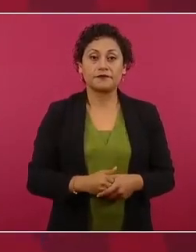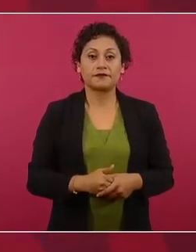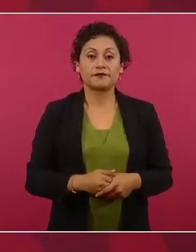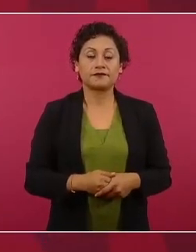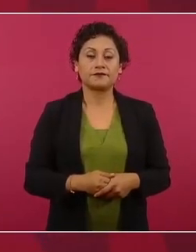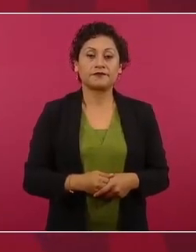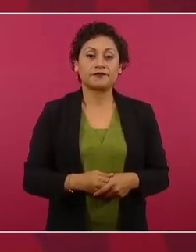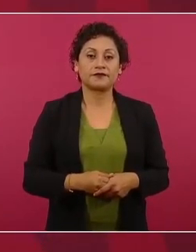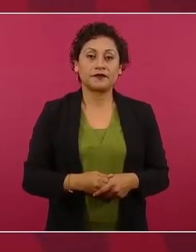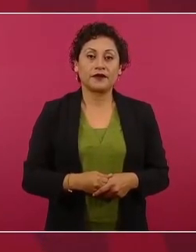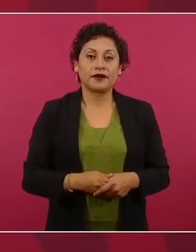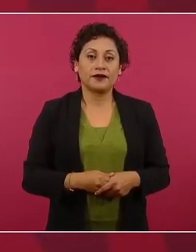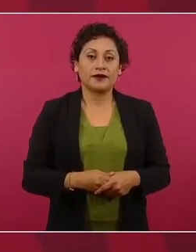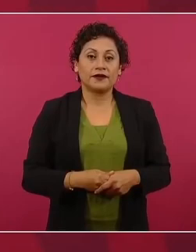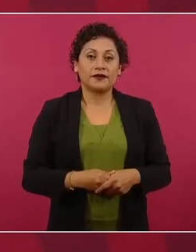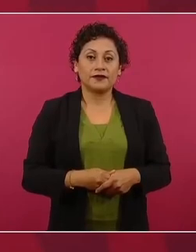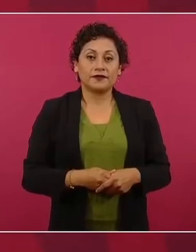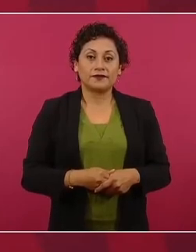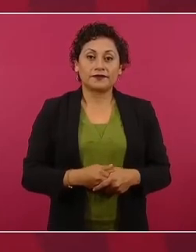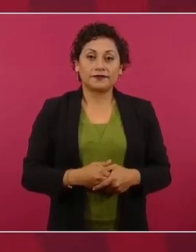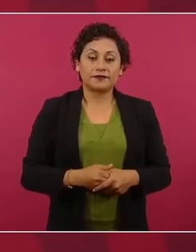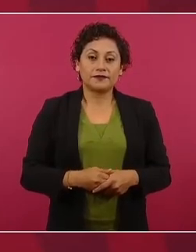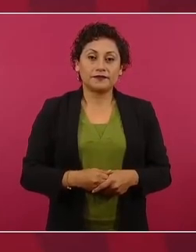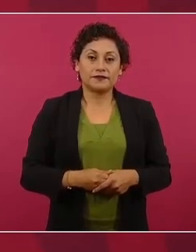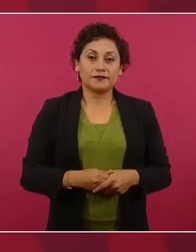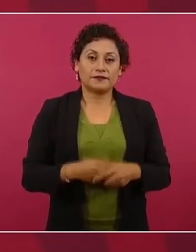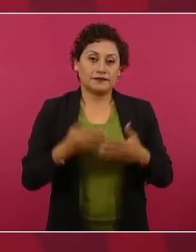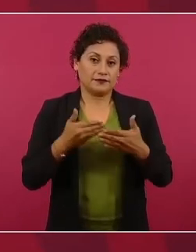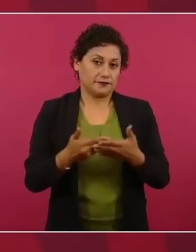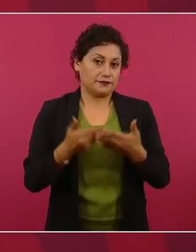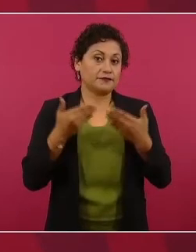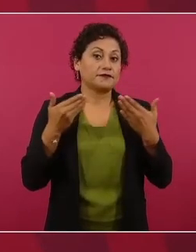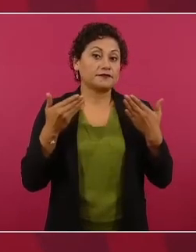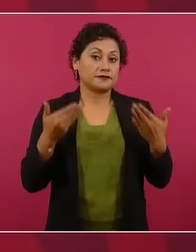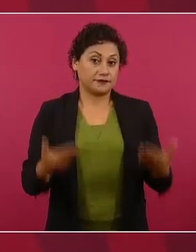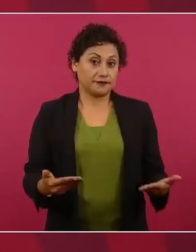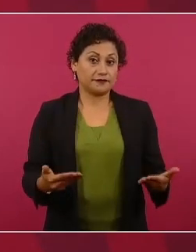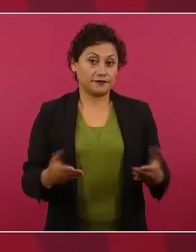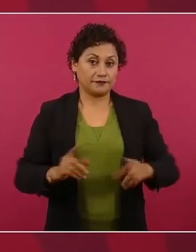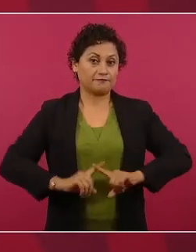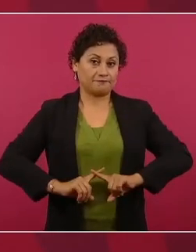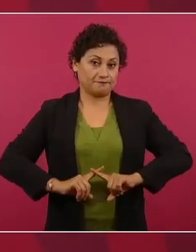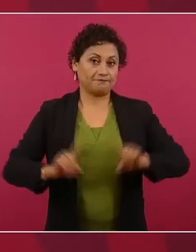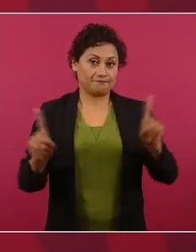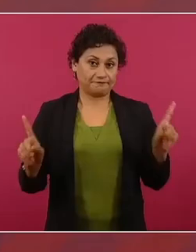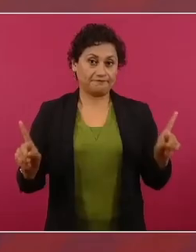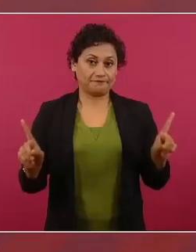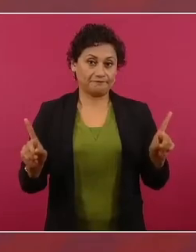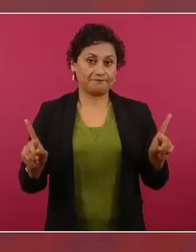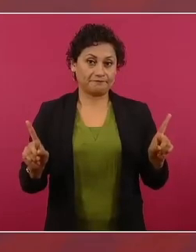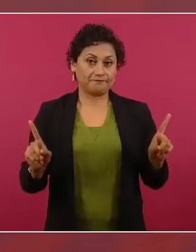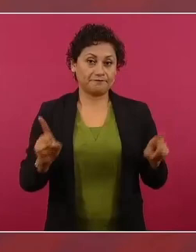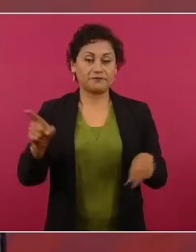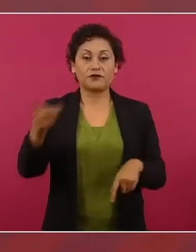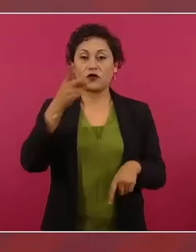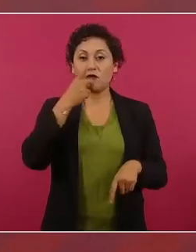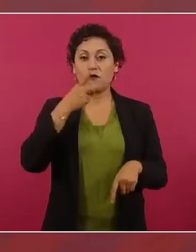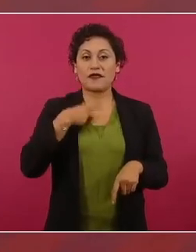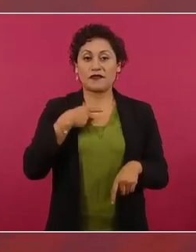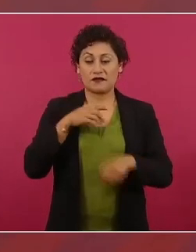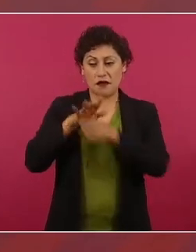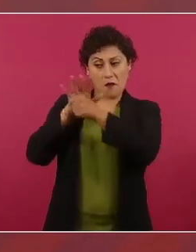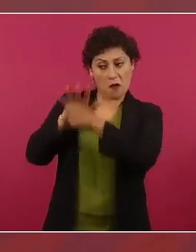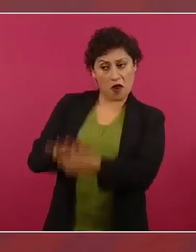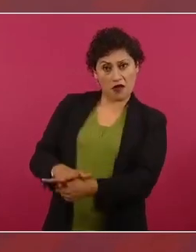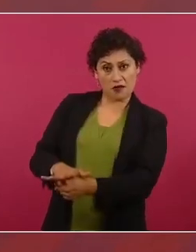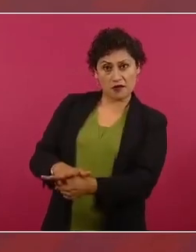ya es distinto, tú dices presión, no, yo no